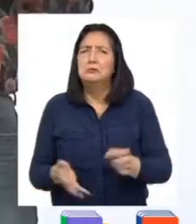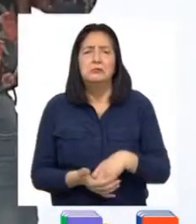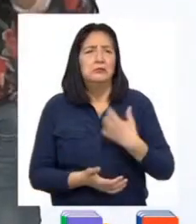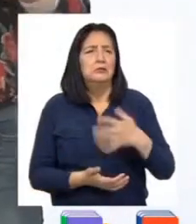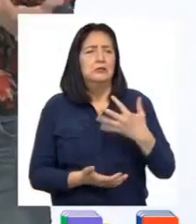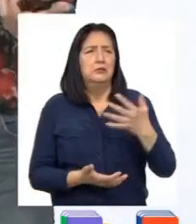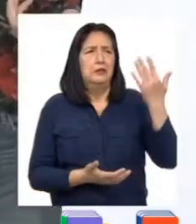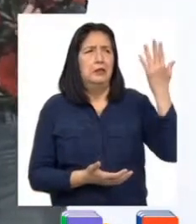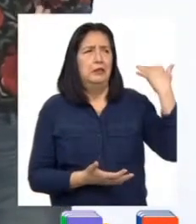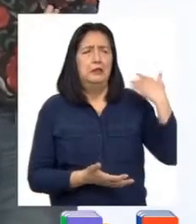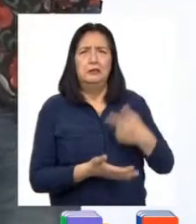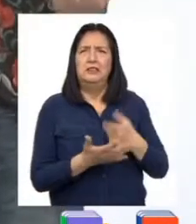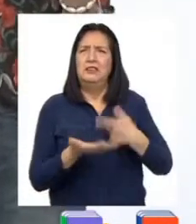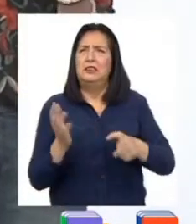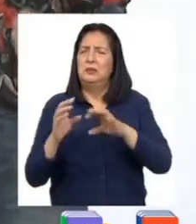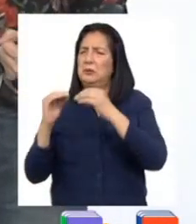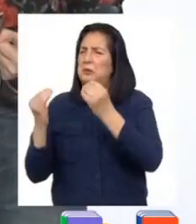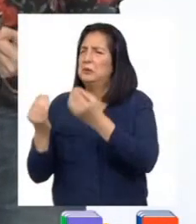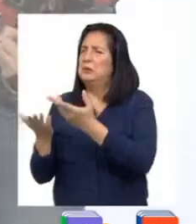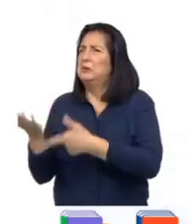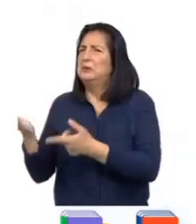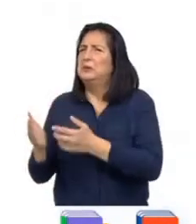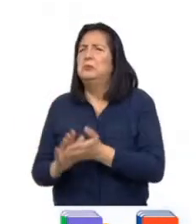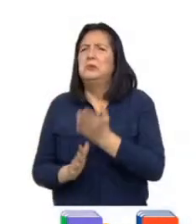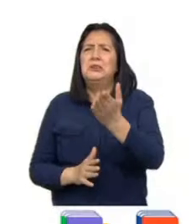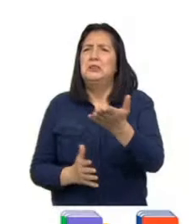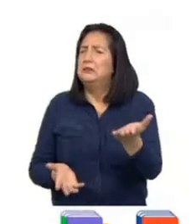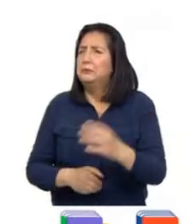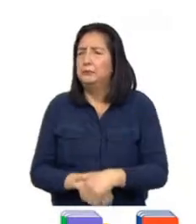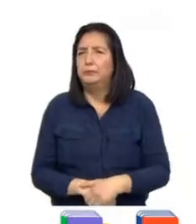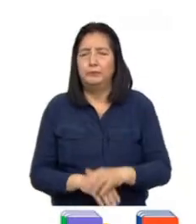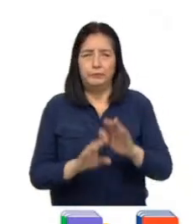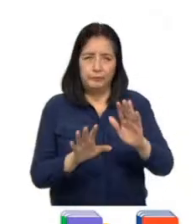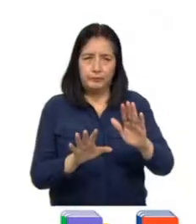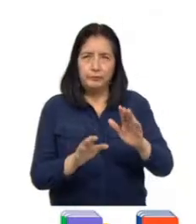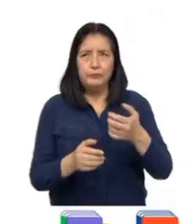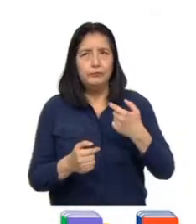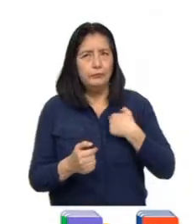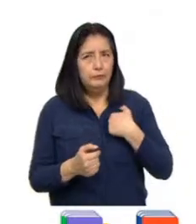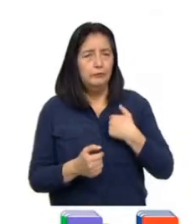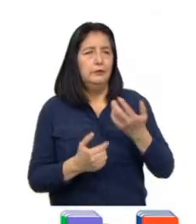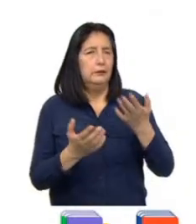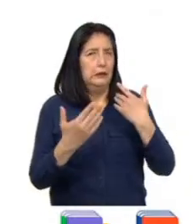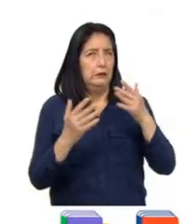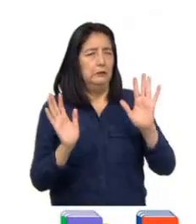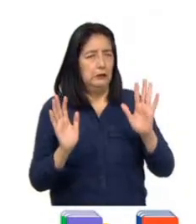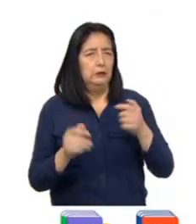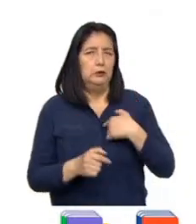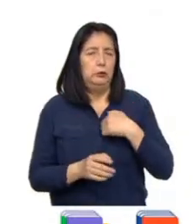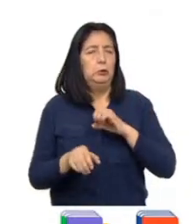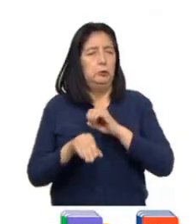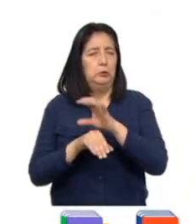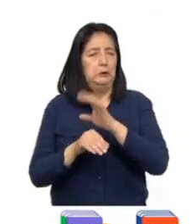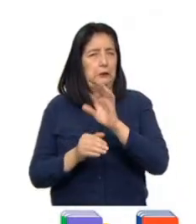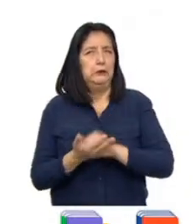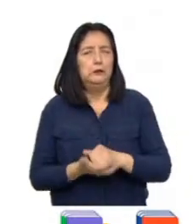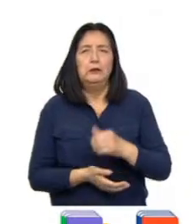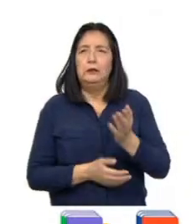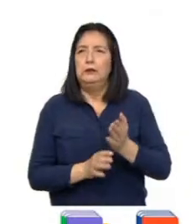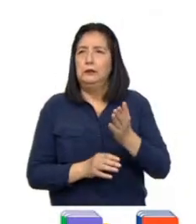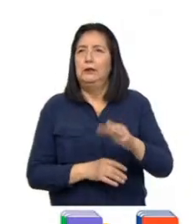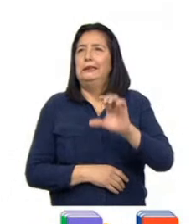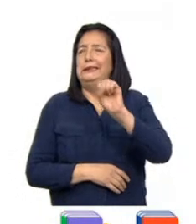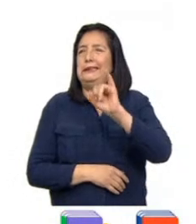trabajado, ¿a qué instituciones o entidad puede recurrir? De acuerdo con lo que hemos conversado, yo sugeriría acudir al